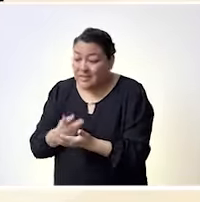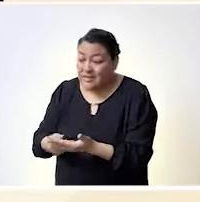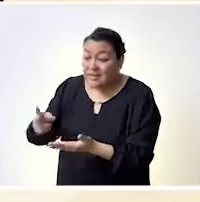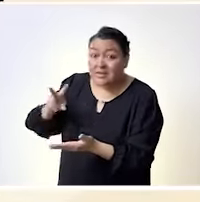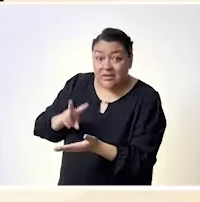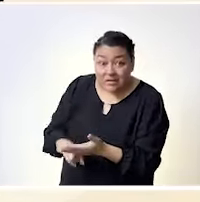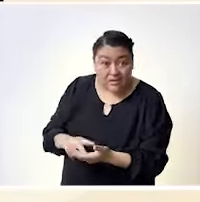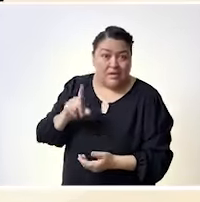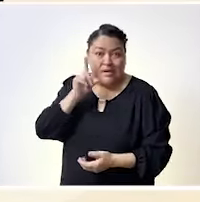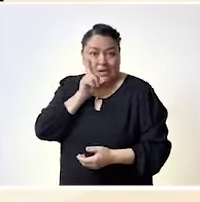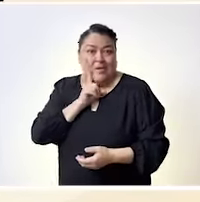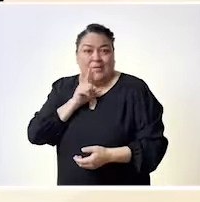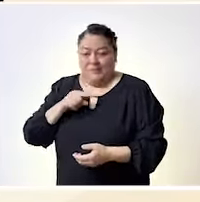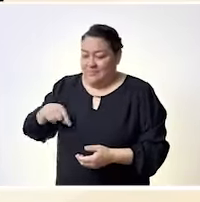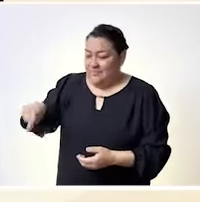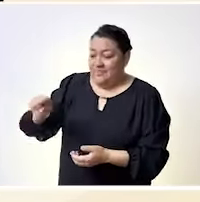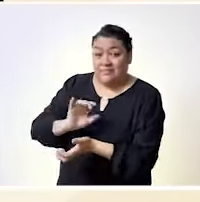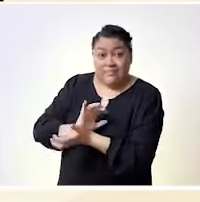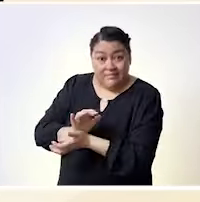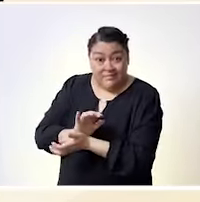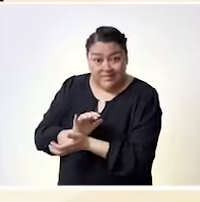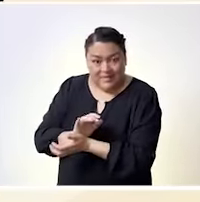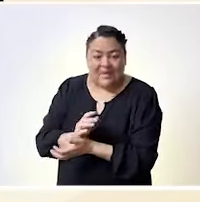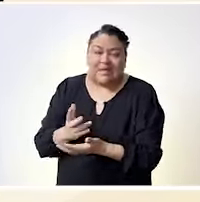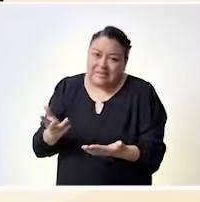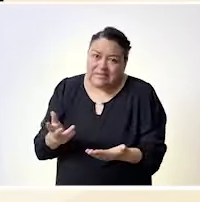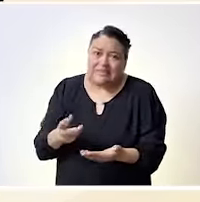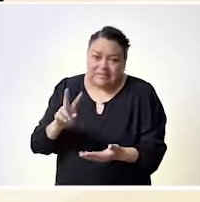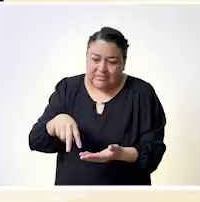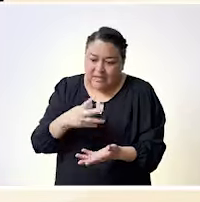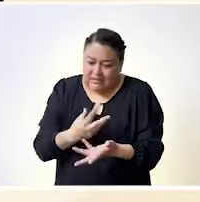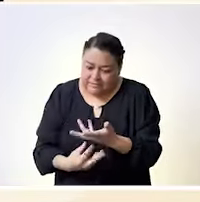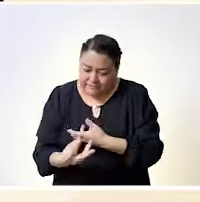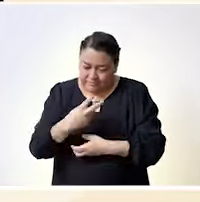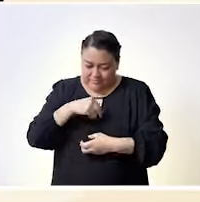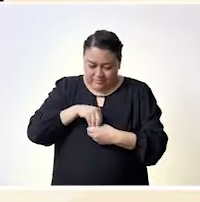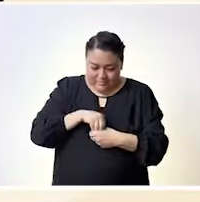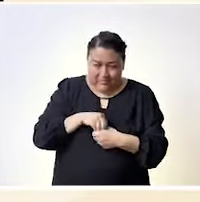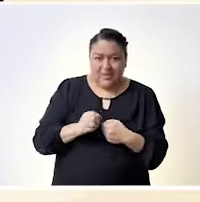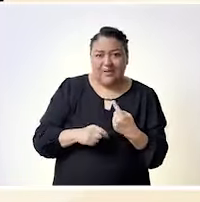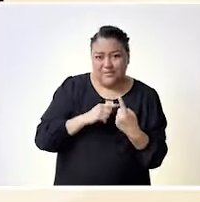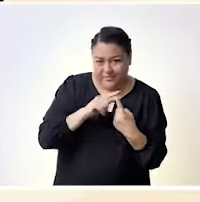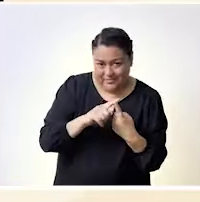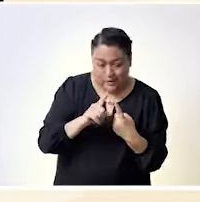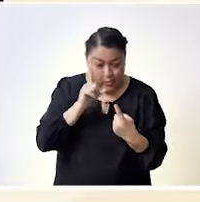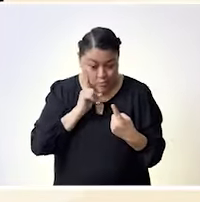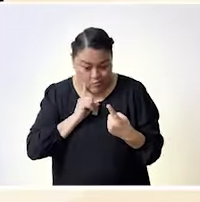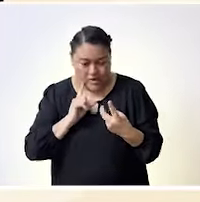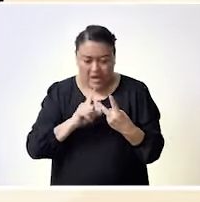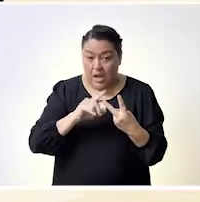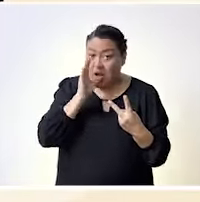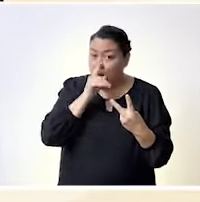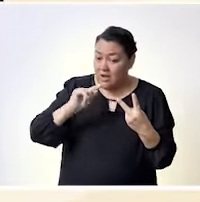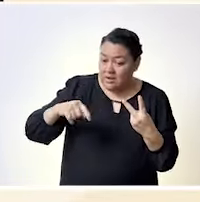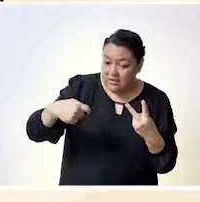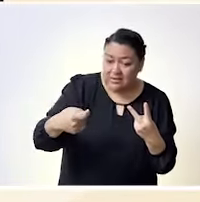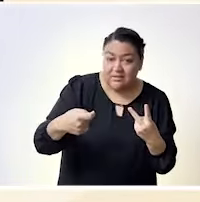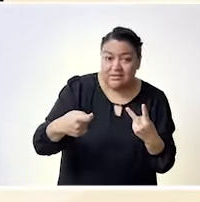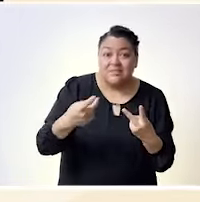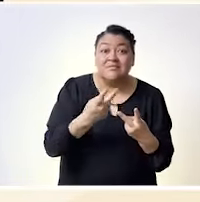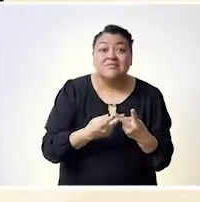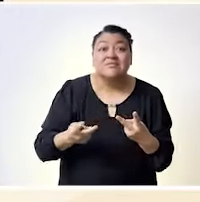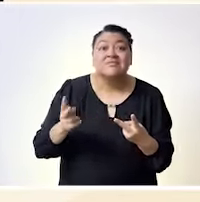hormonales. Entonces, enfrentamos día a día esta situación. Como comentabas a principio, el hecho de que